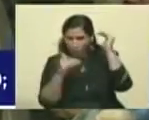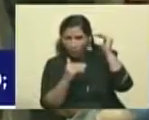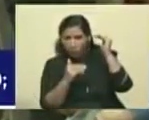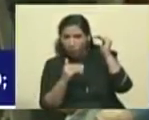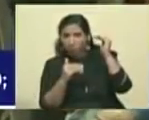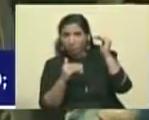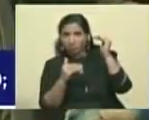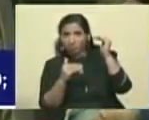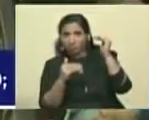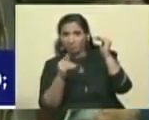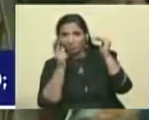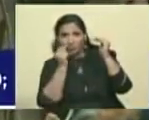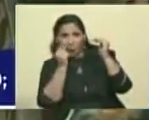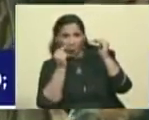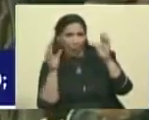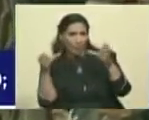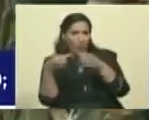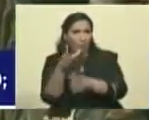Señores de la oposición.